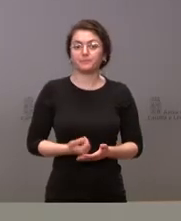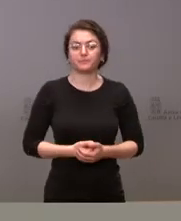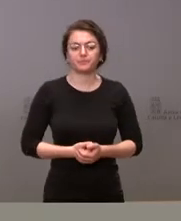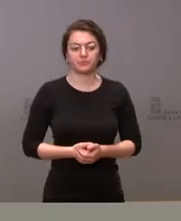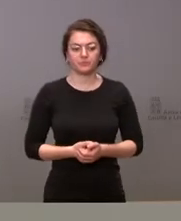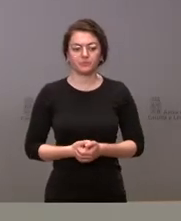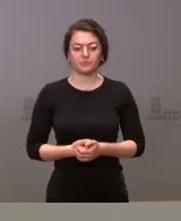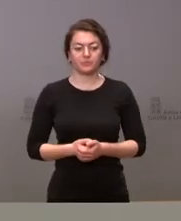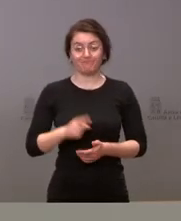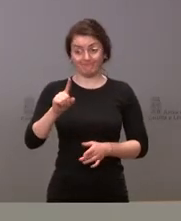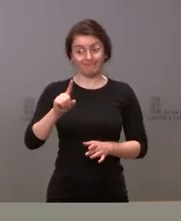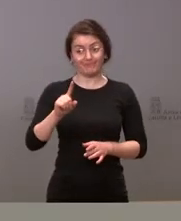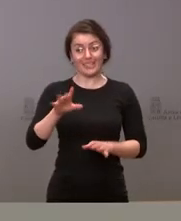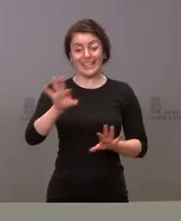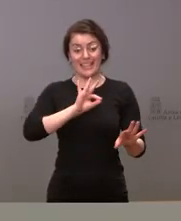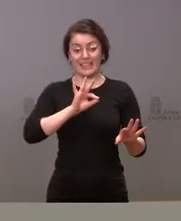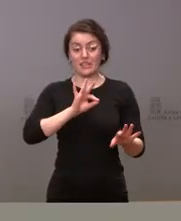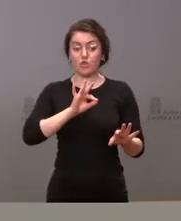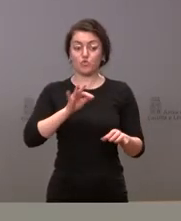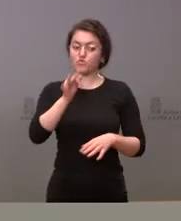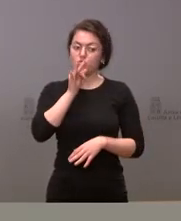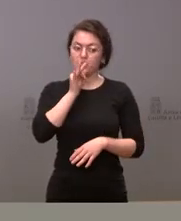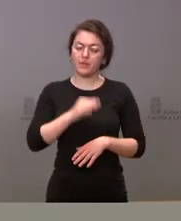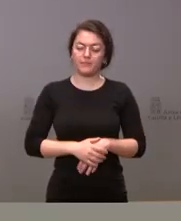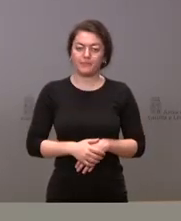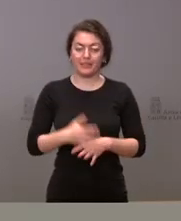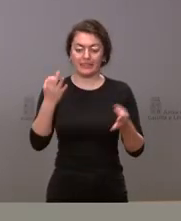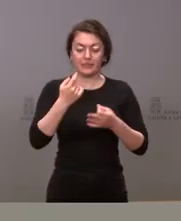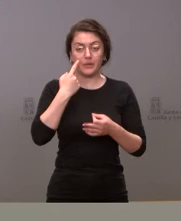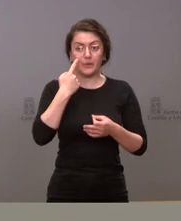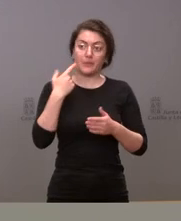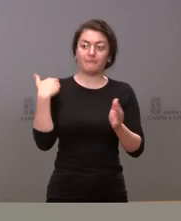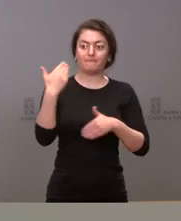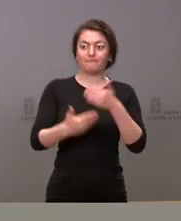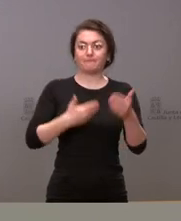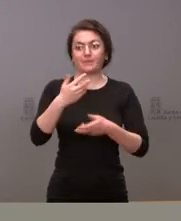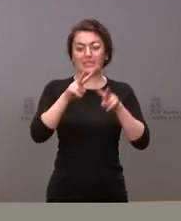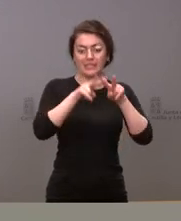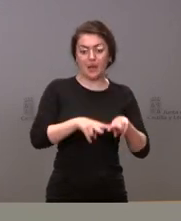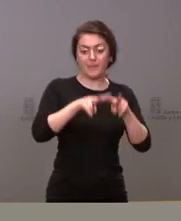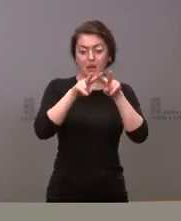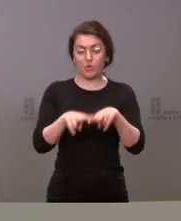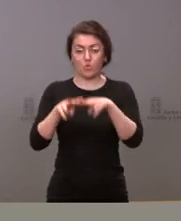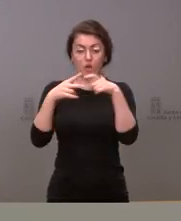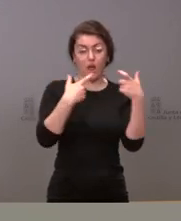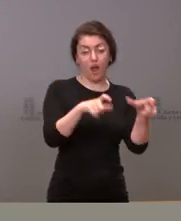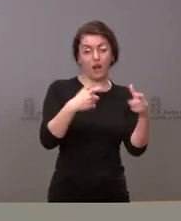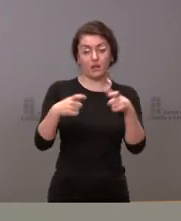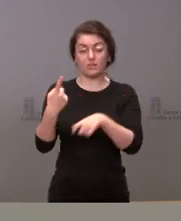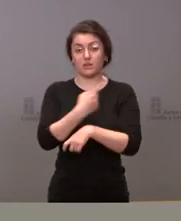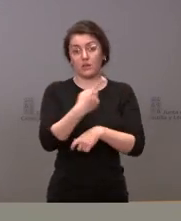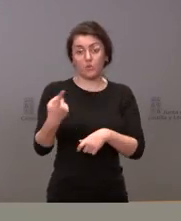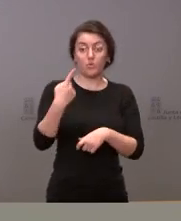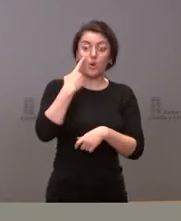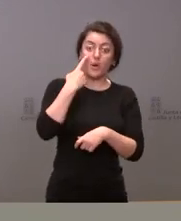pues no está decidido tendremos que ir examinando estos días también en el ámbito de cada una de las áreas en cuáles